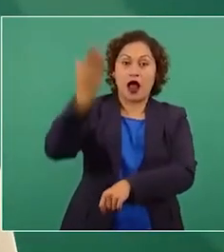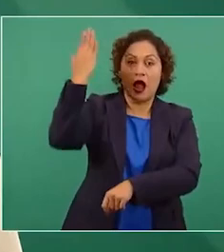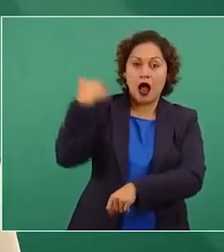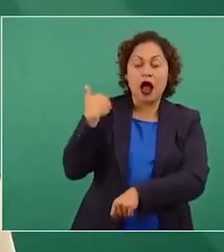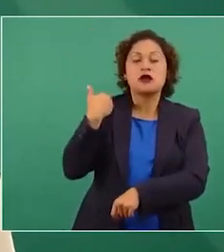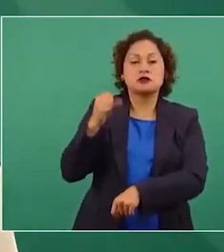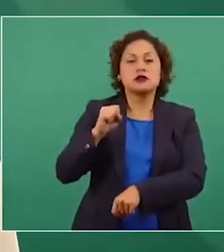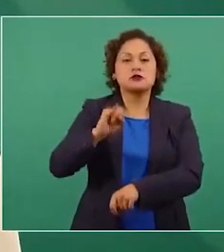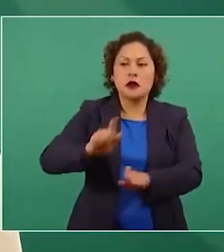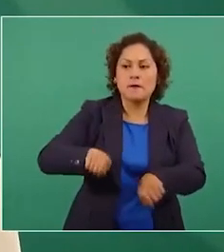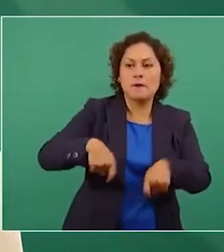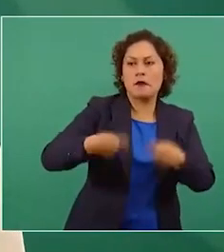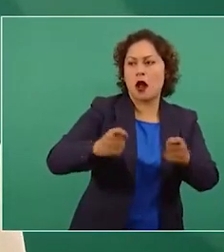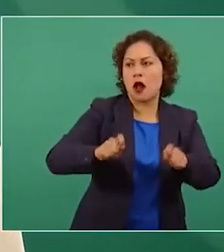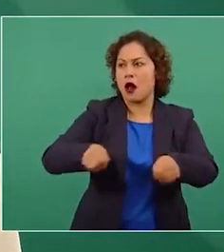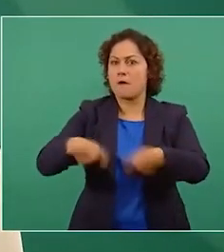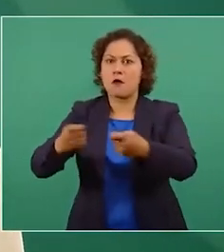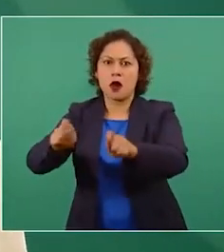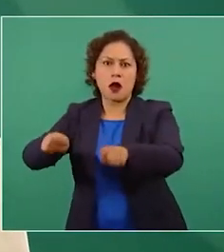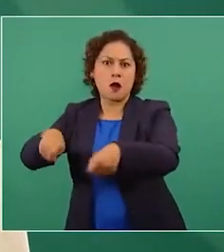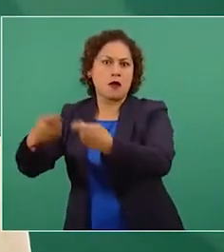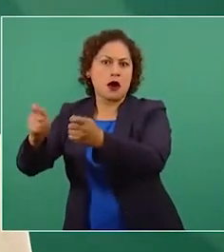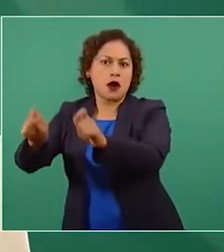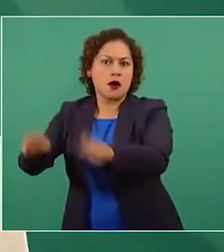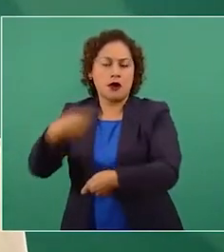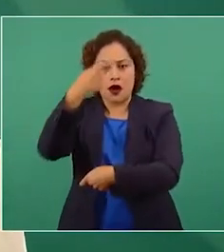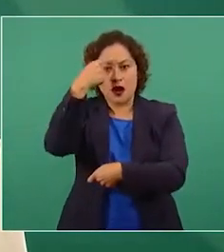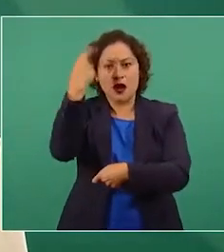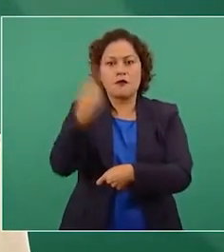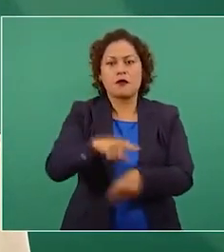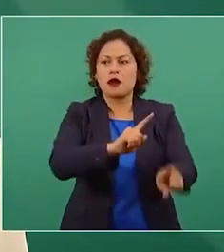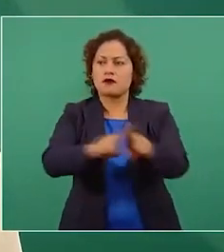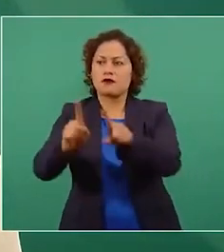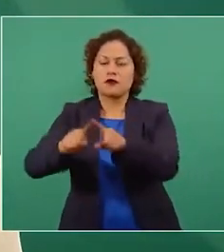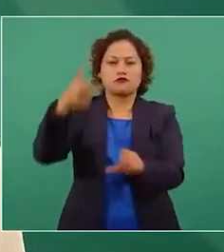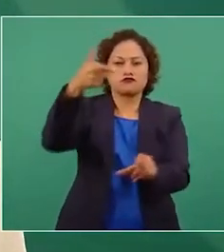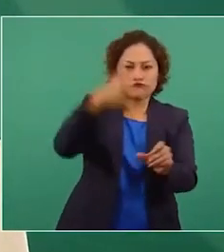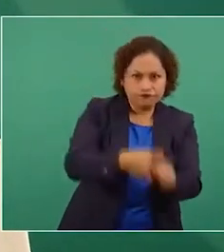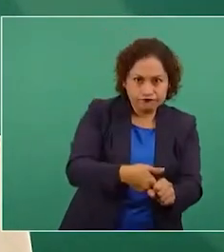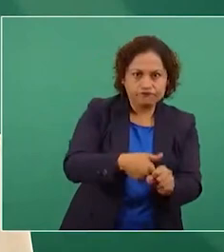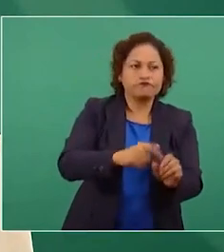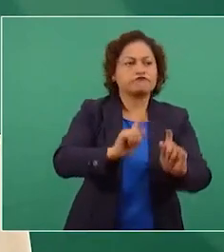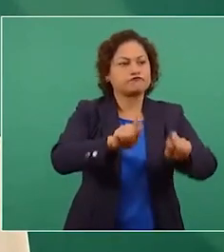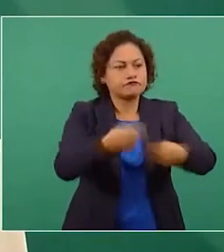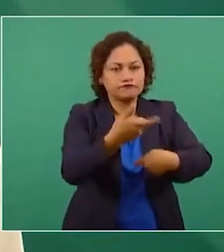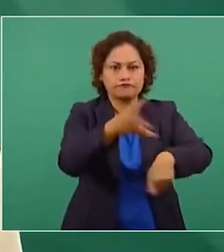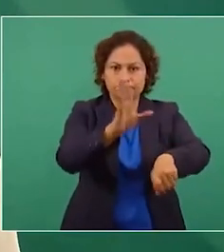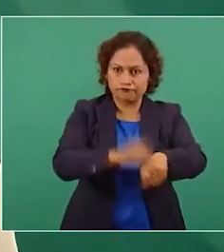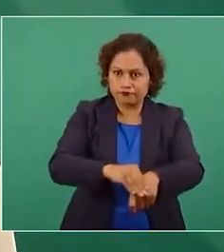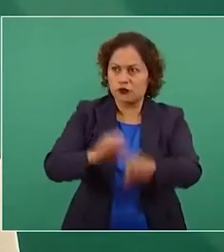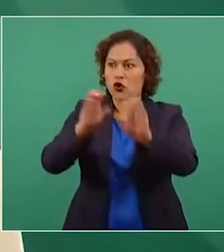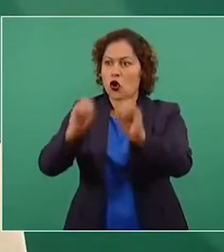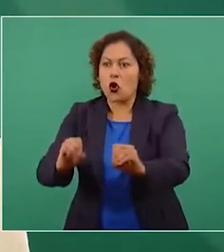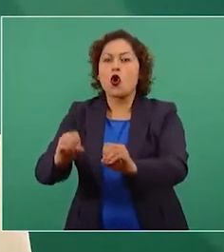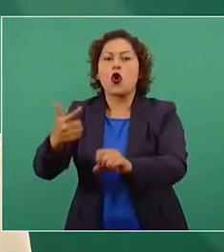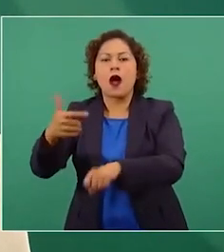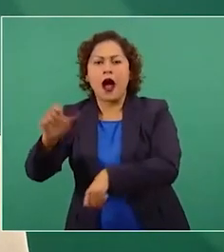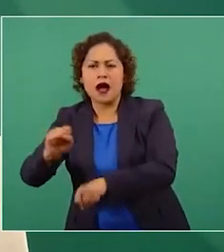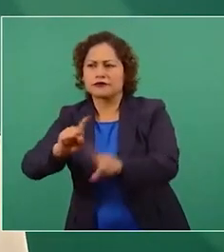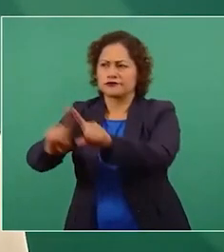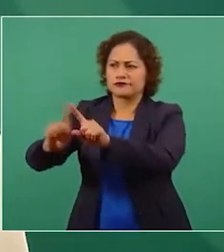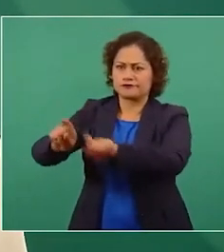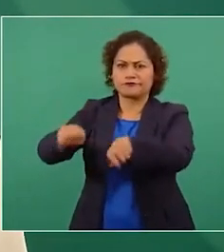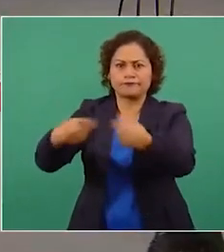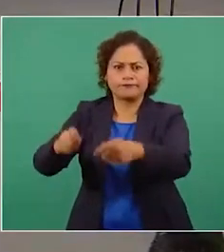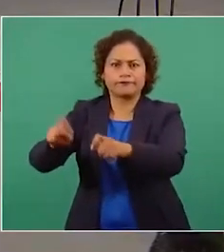siniestra, permisos de importación para la instalación de gasolineras, para la introducción de combustibles y era un desorden.